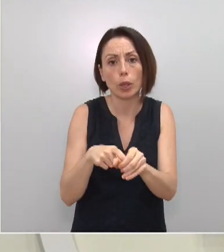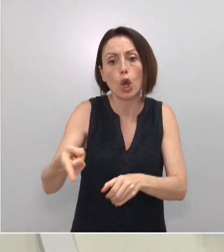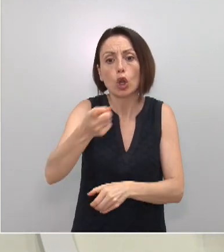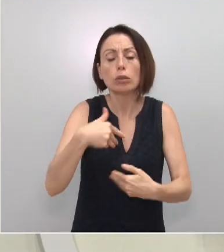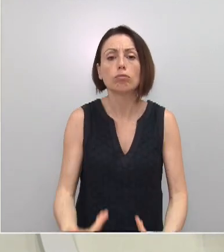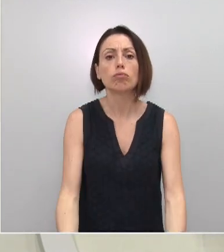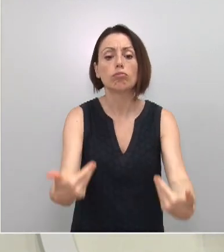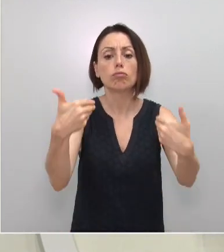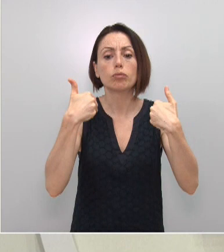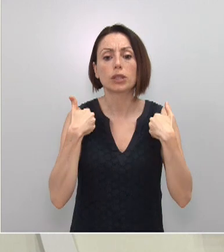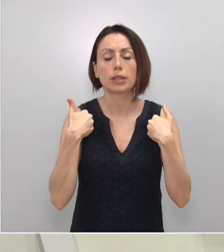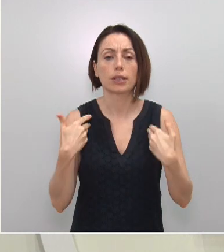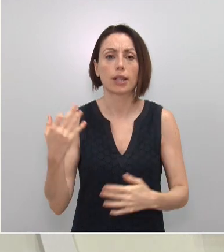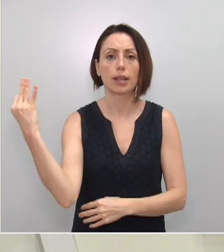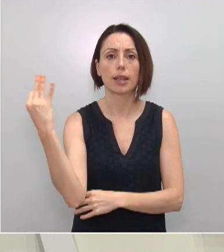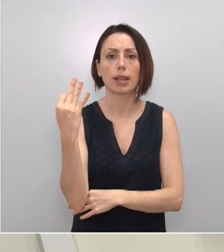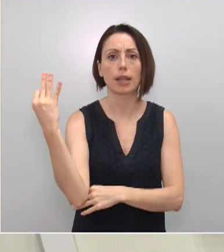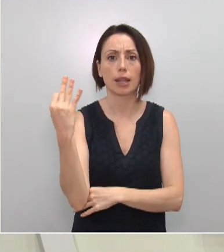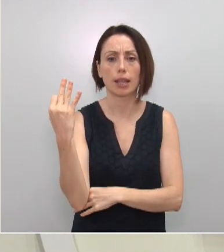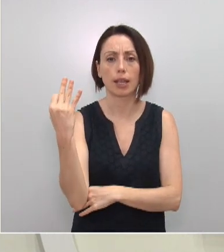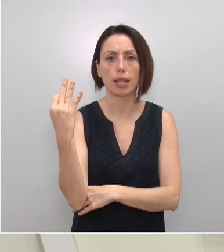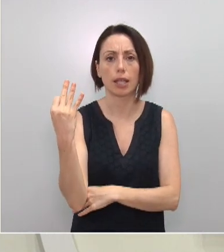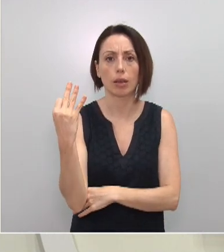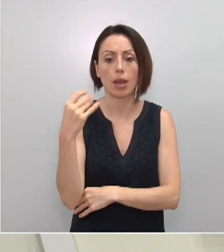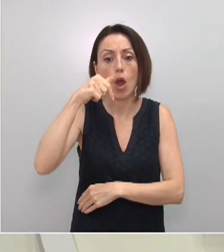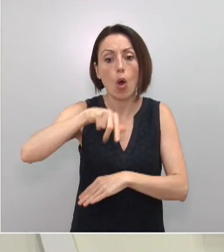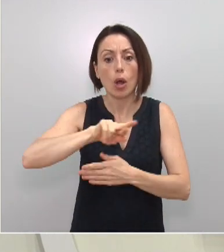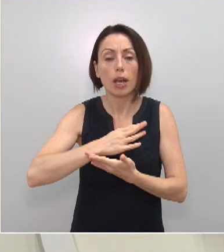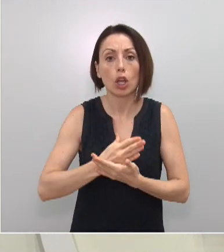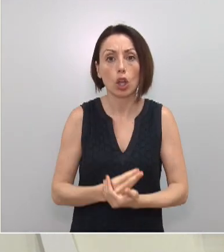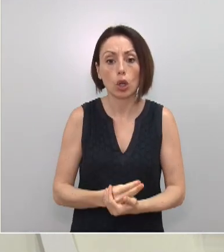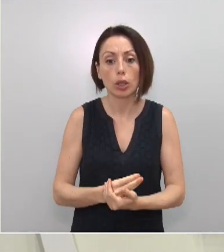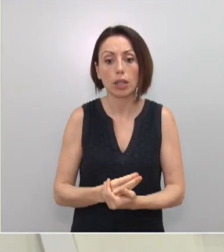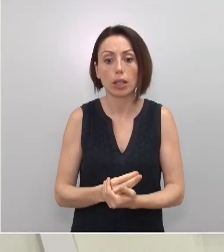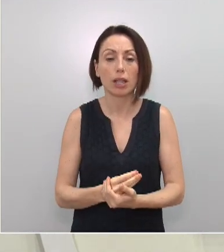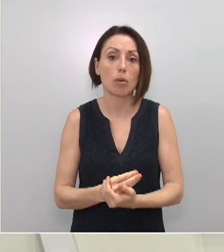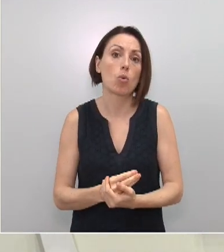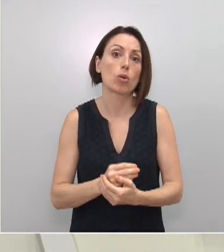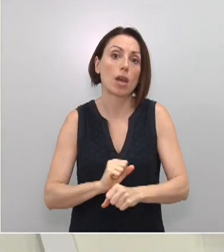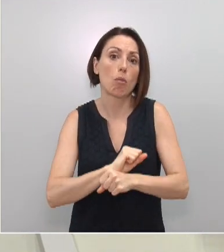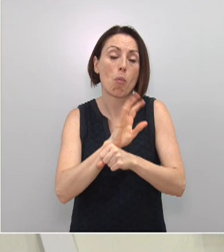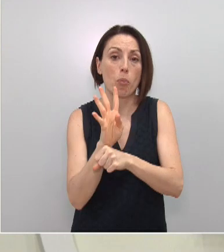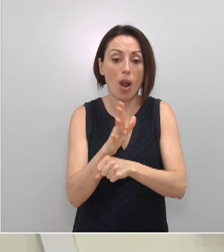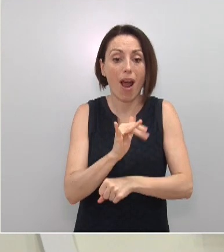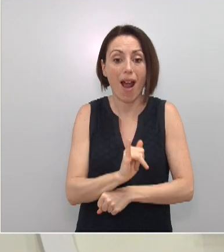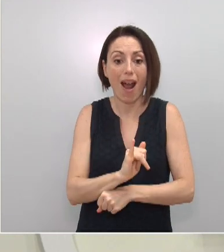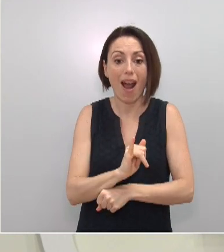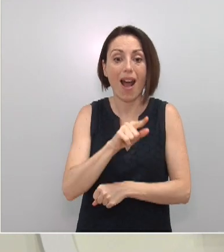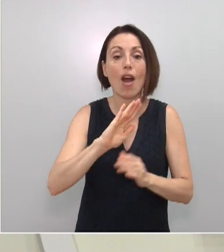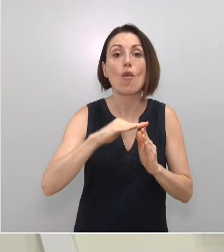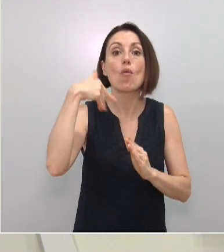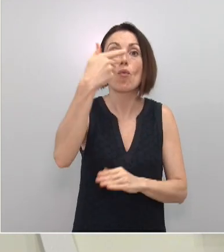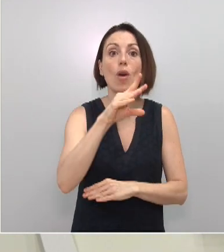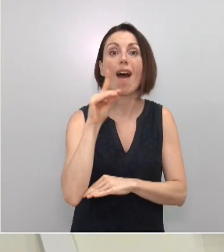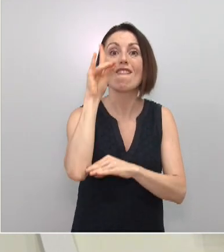responsabilidad. Los focos activos hoy en la región de Murcia proceden del exterior. Uno de un vuelo llegado de